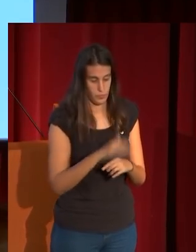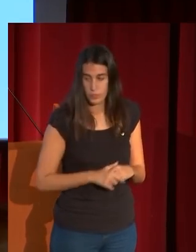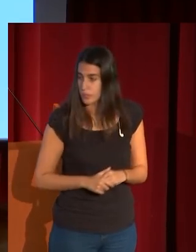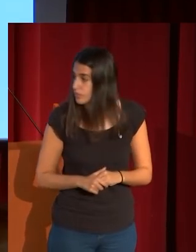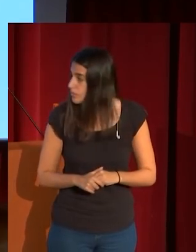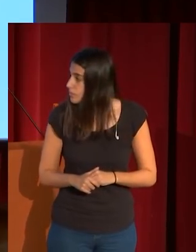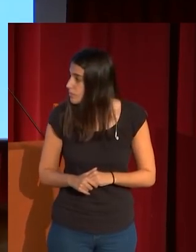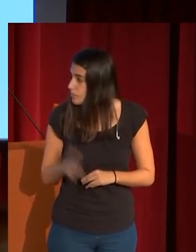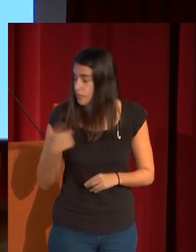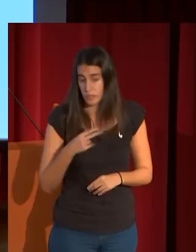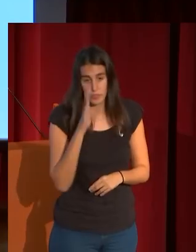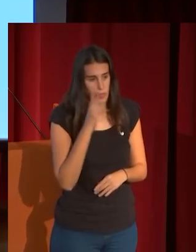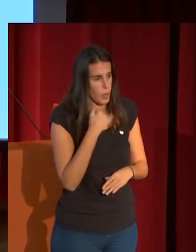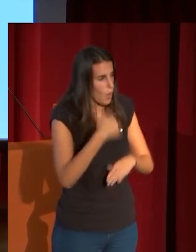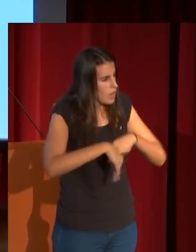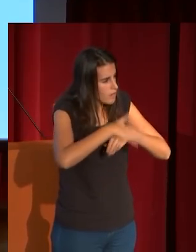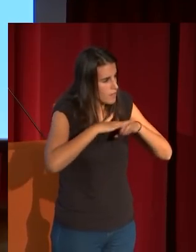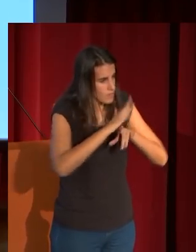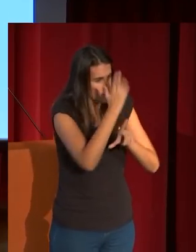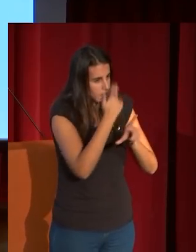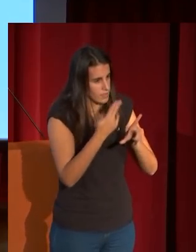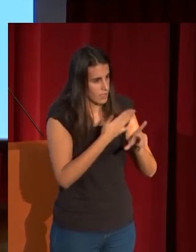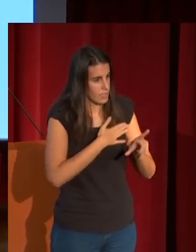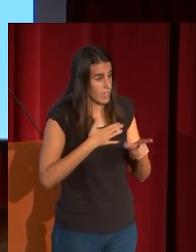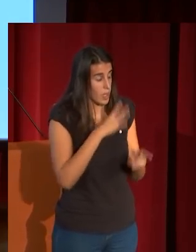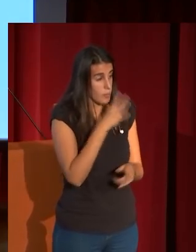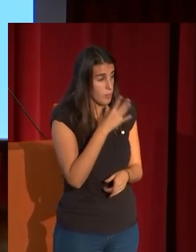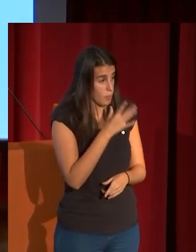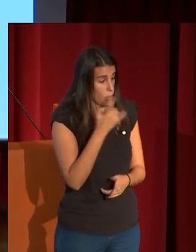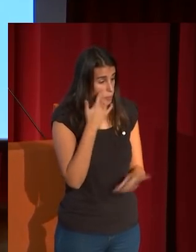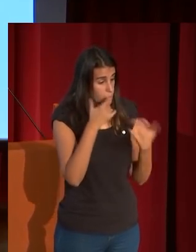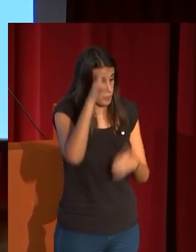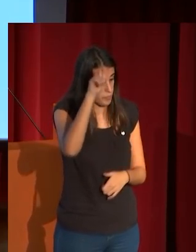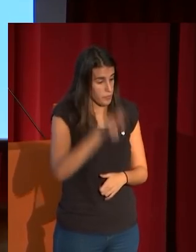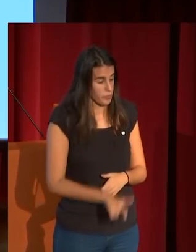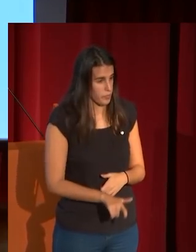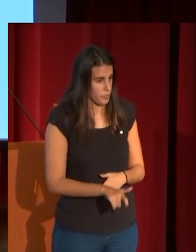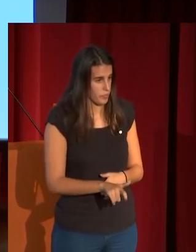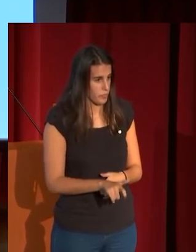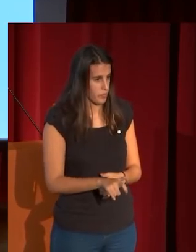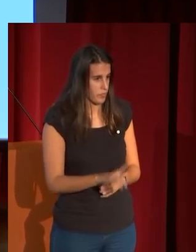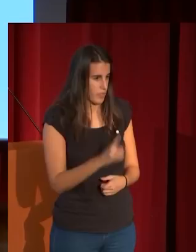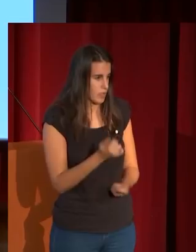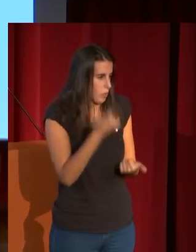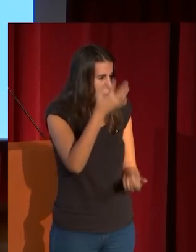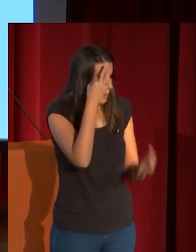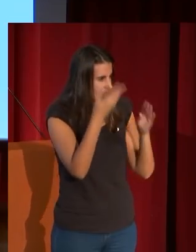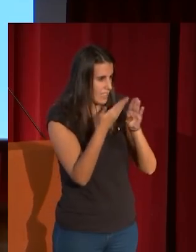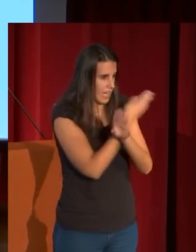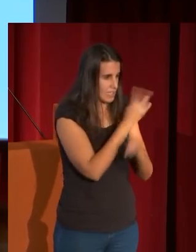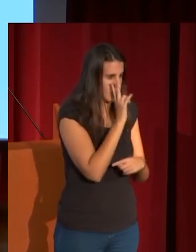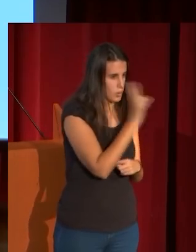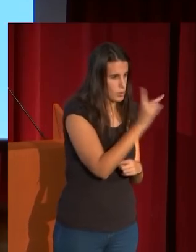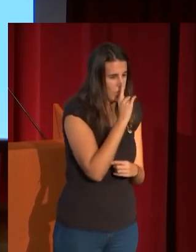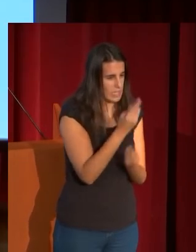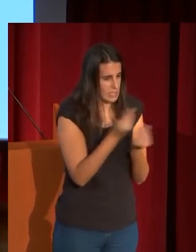depuración esa esencialidad porque el Fortuny más conocido es el virtuoso el Fortuny preciosista que hemos visto en la picaria